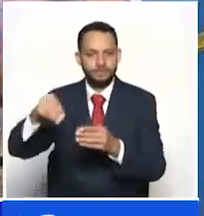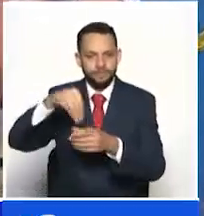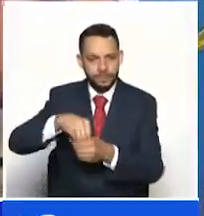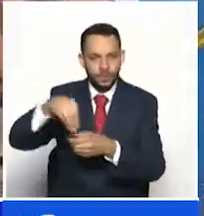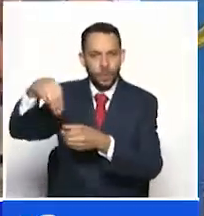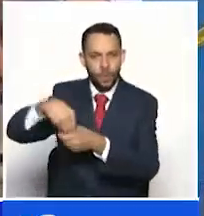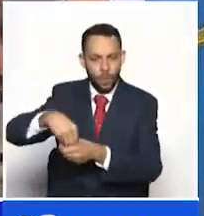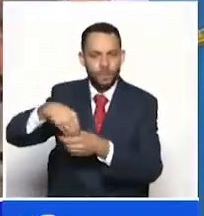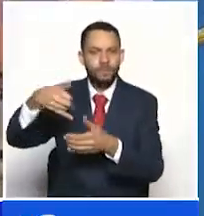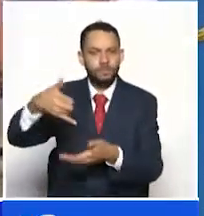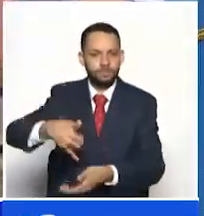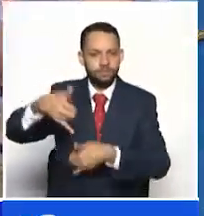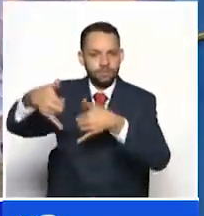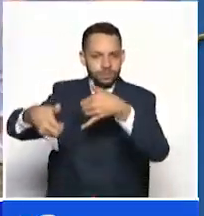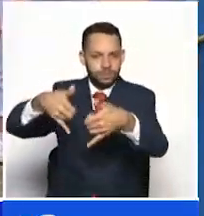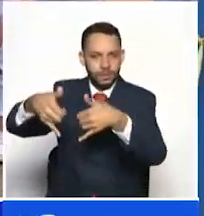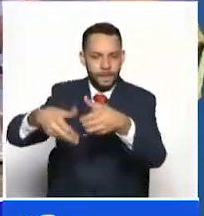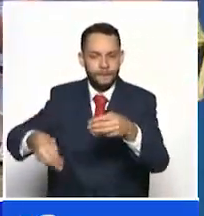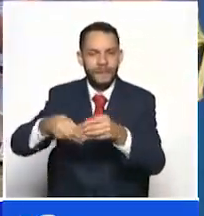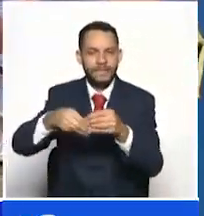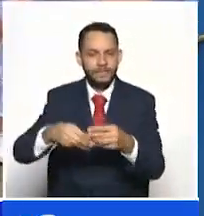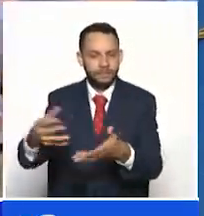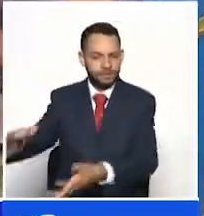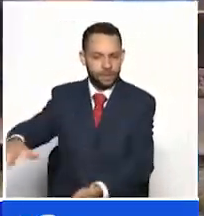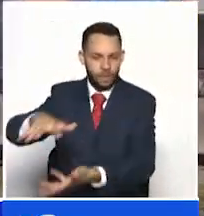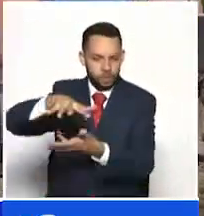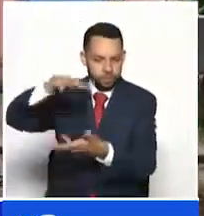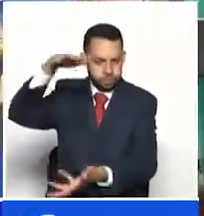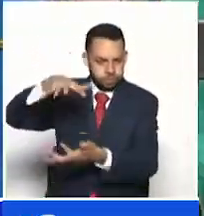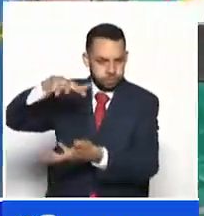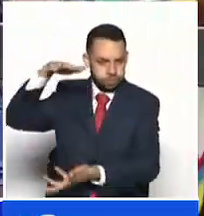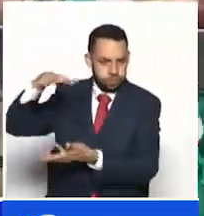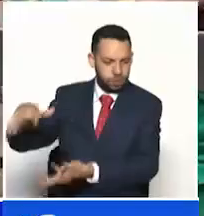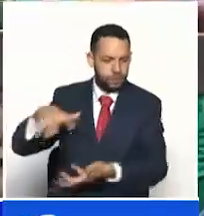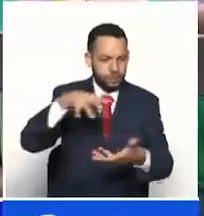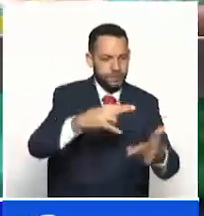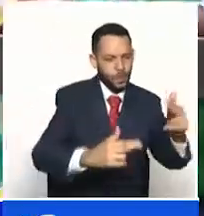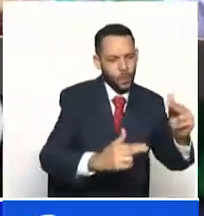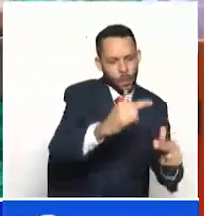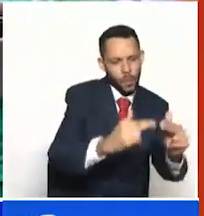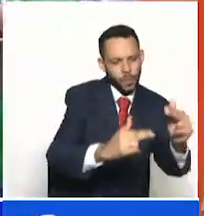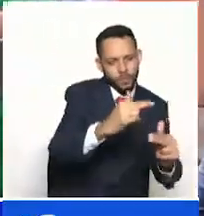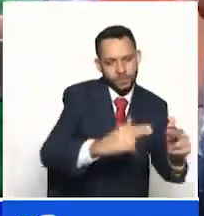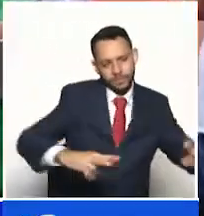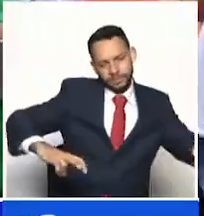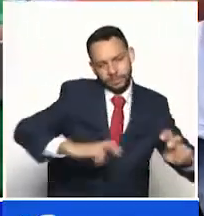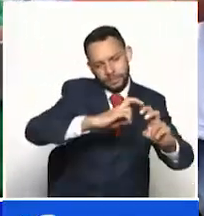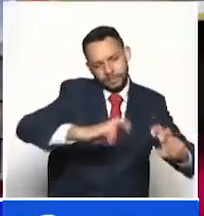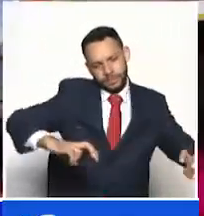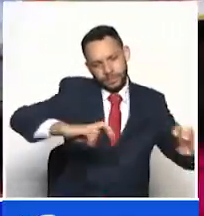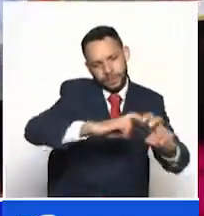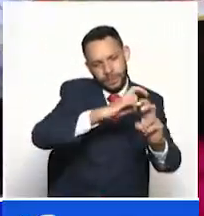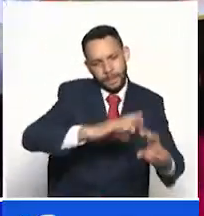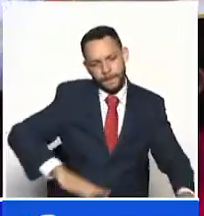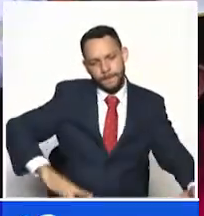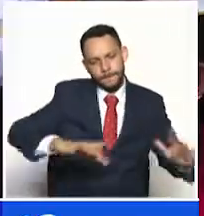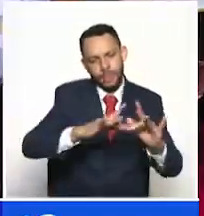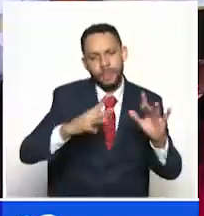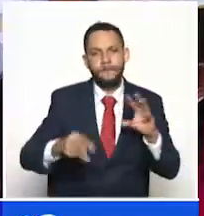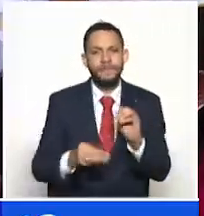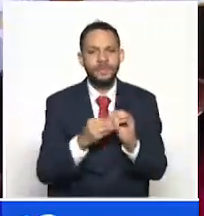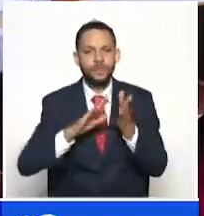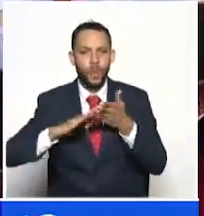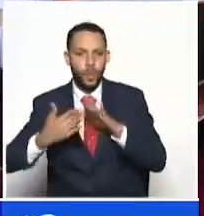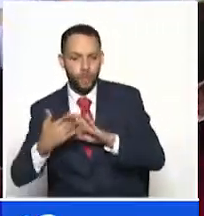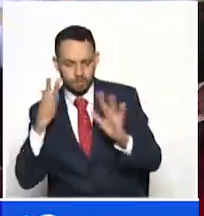y como compensación reciben los parques los cuales se convierten en escenarios de sano esparcimiento para los niños y un ejemplo comunitario